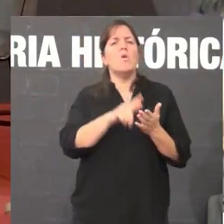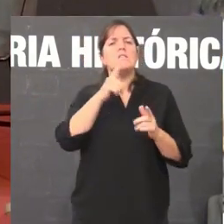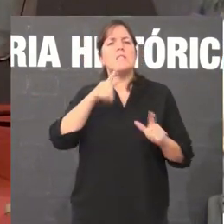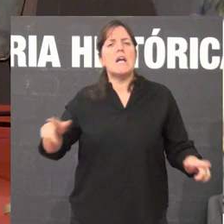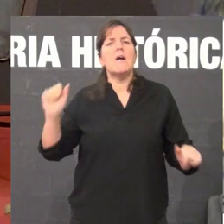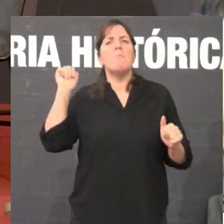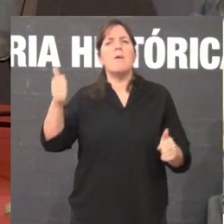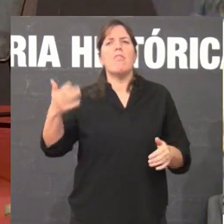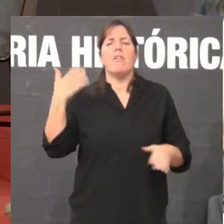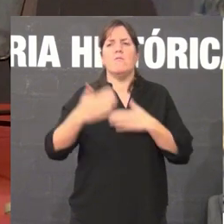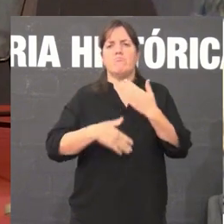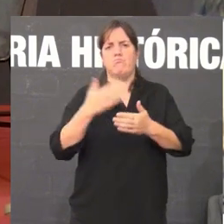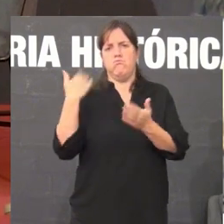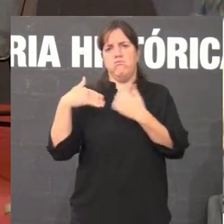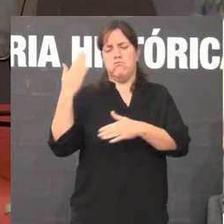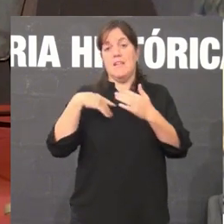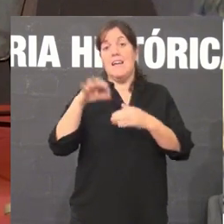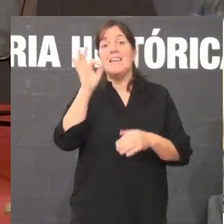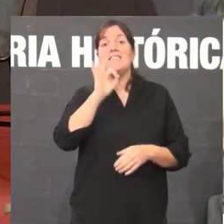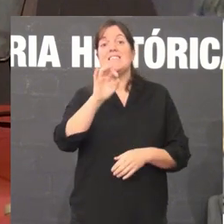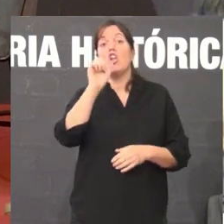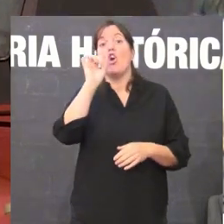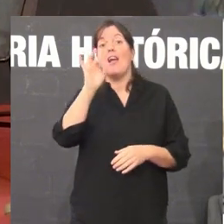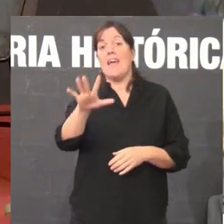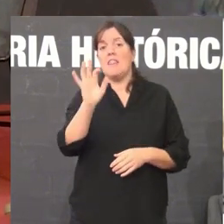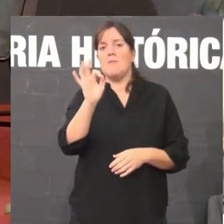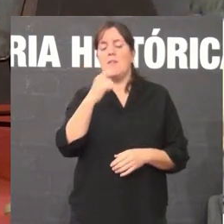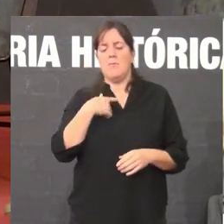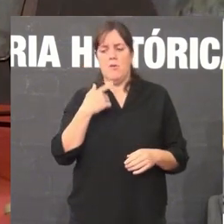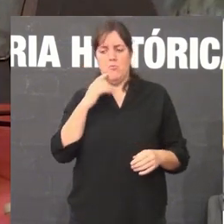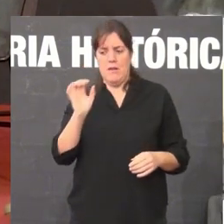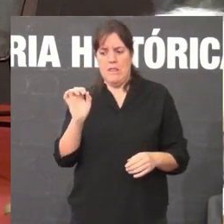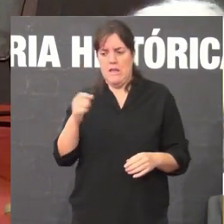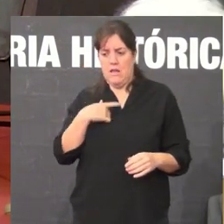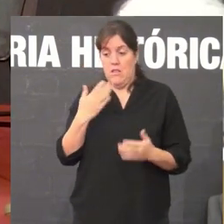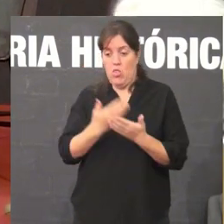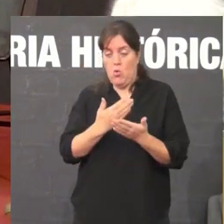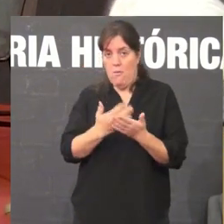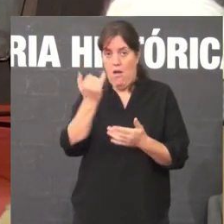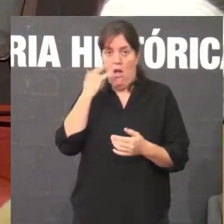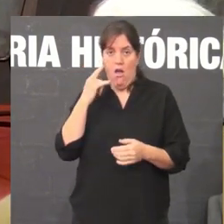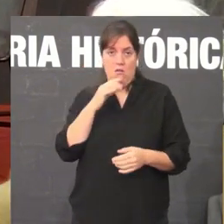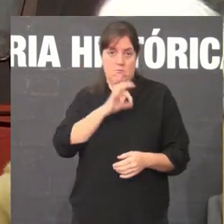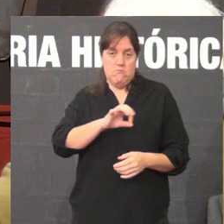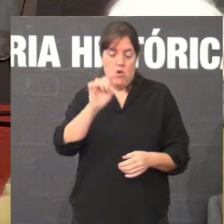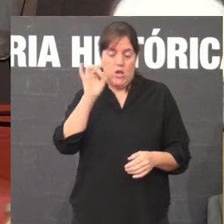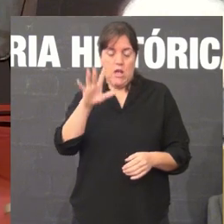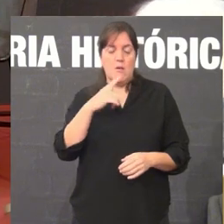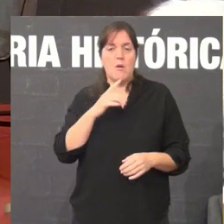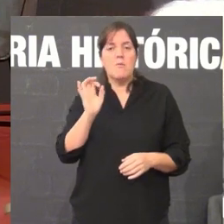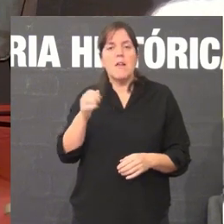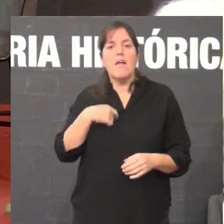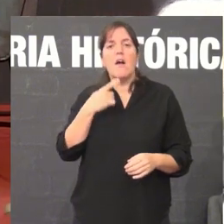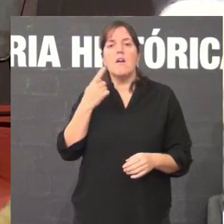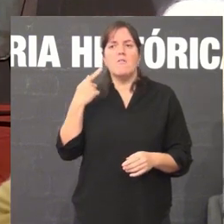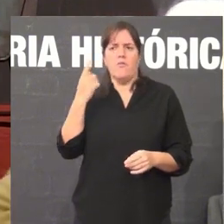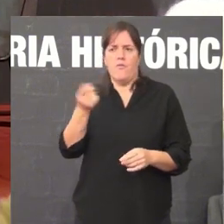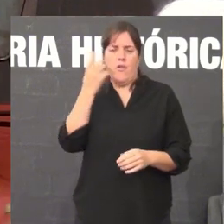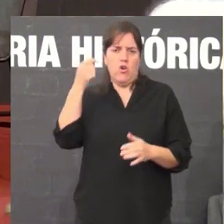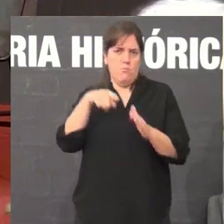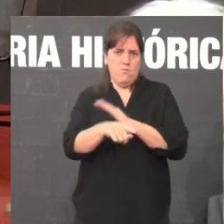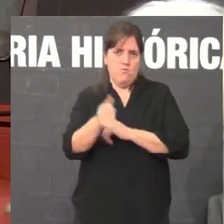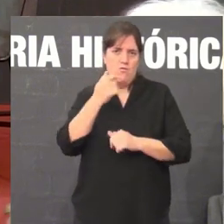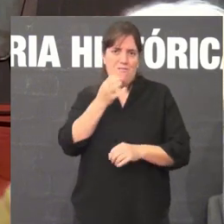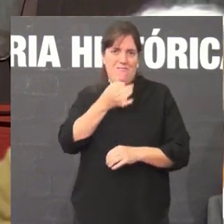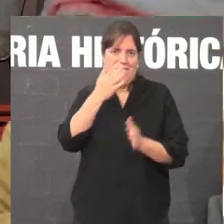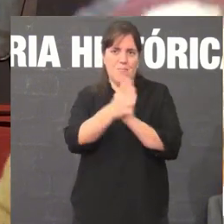hai documentos do século XV. Pero sí é certo, supoño que ele afondará nese punto, que durante a Guerra Civil